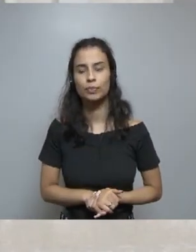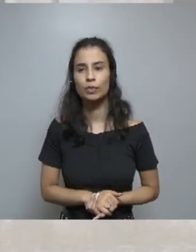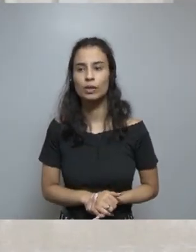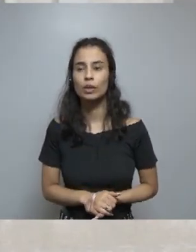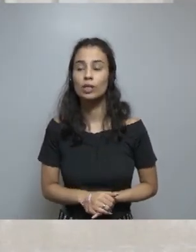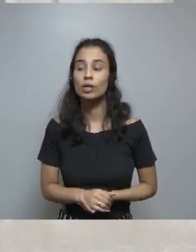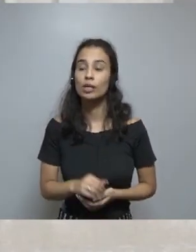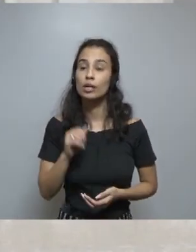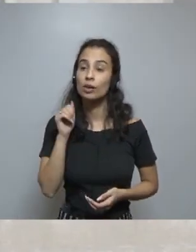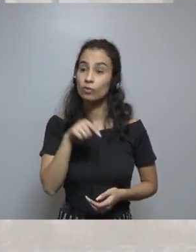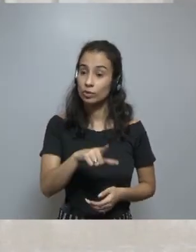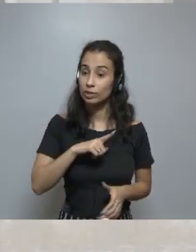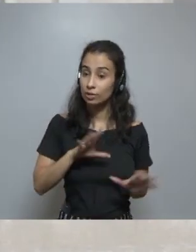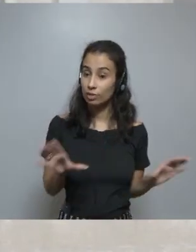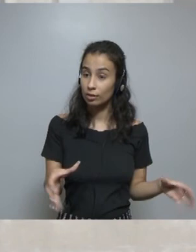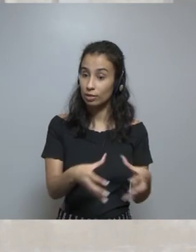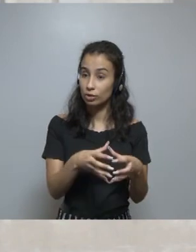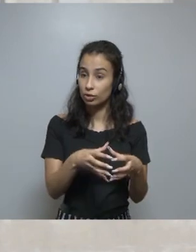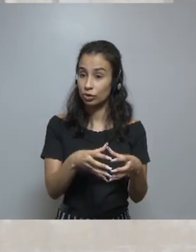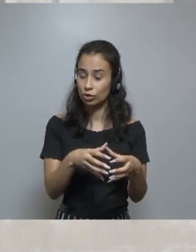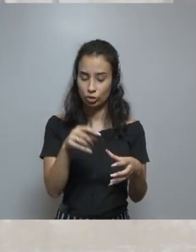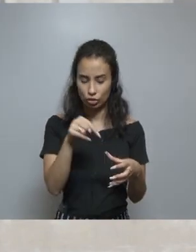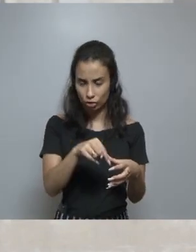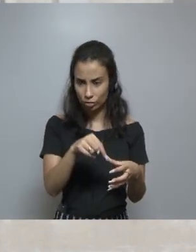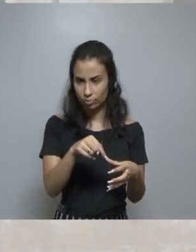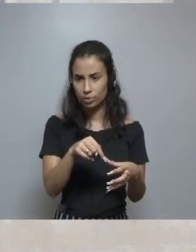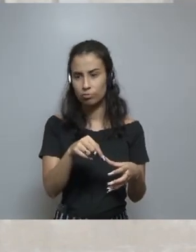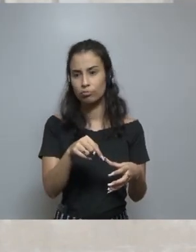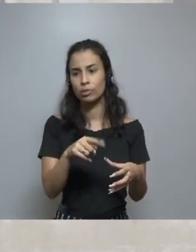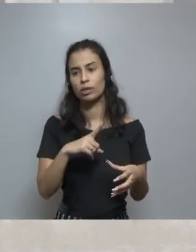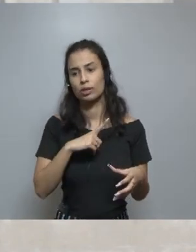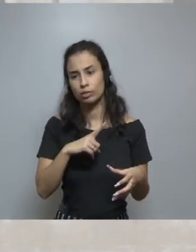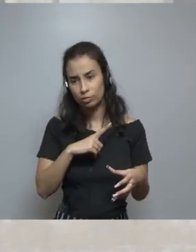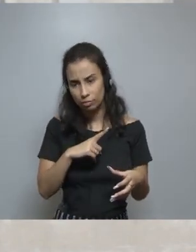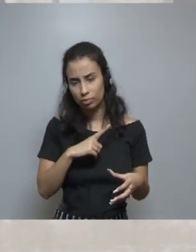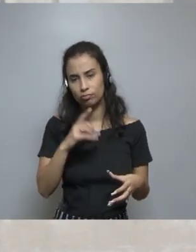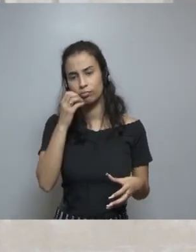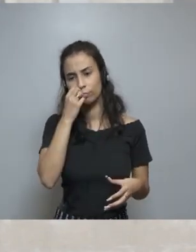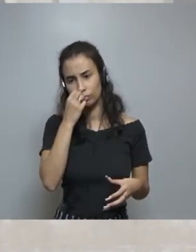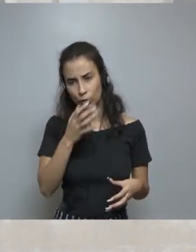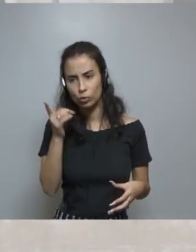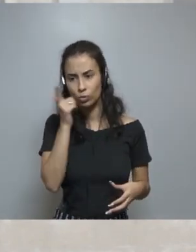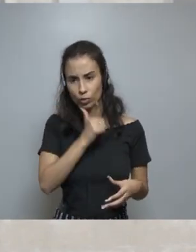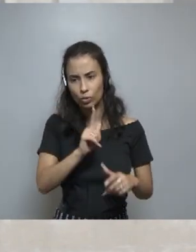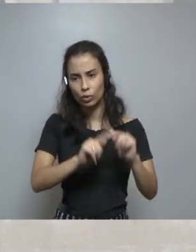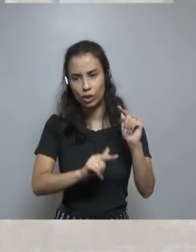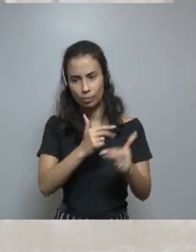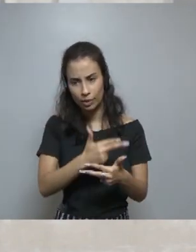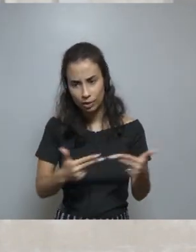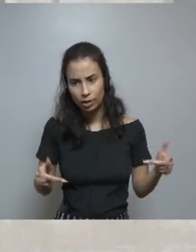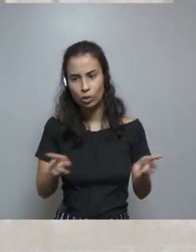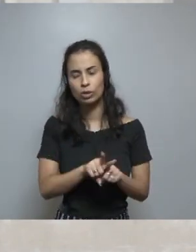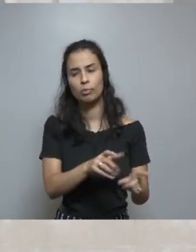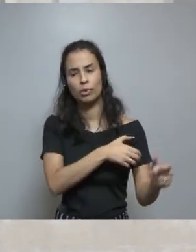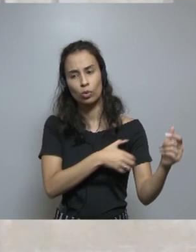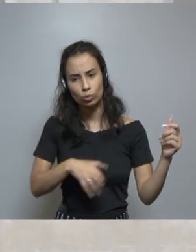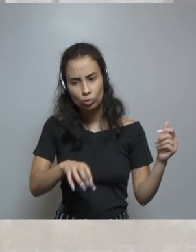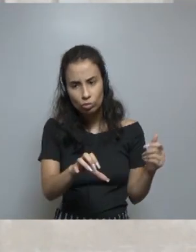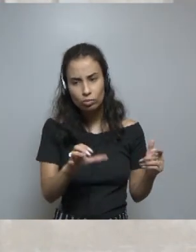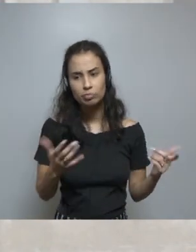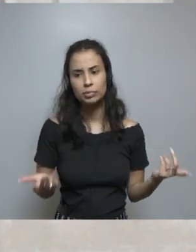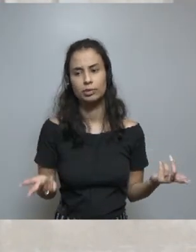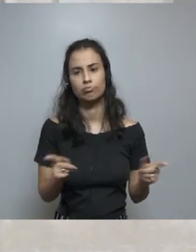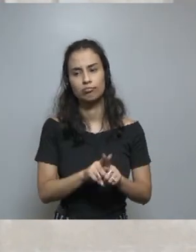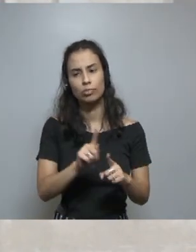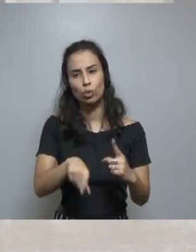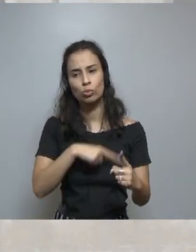Cuando este equipo, esta celda tiene todos los recursos, tiene economía